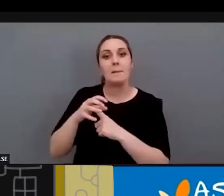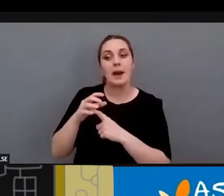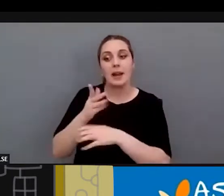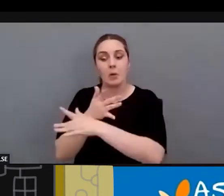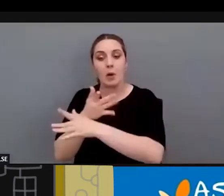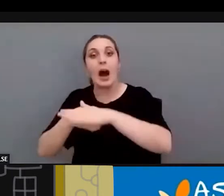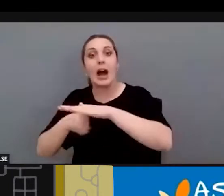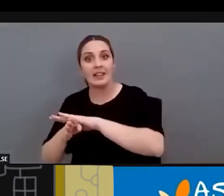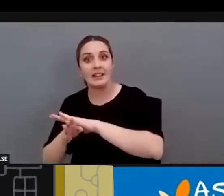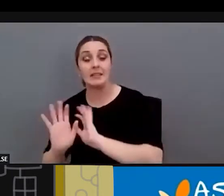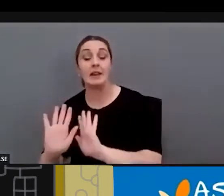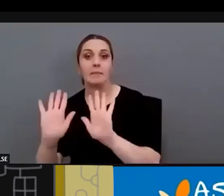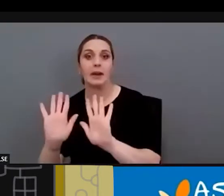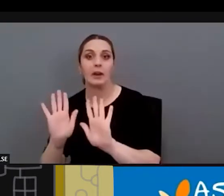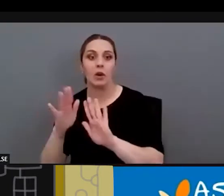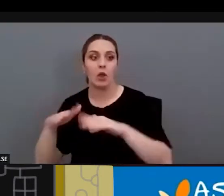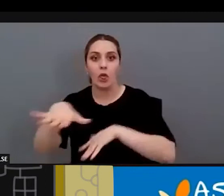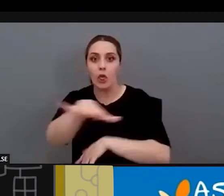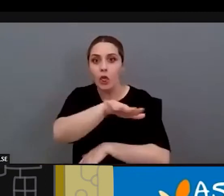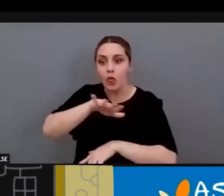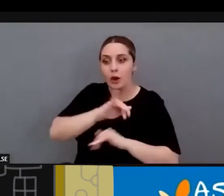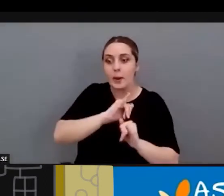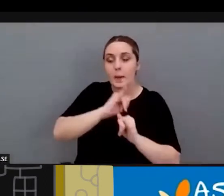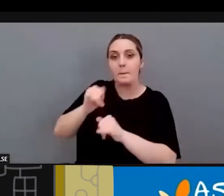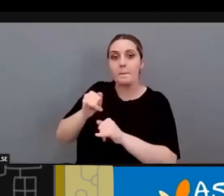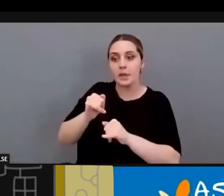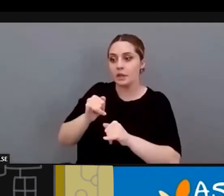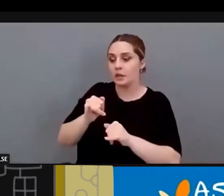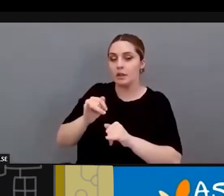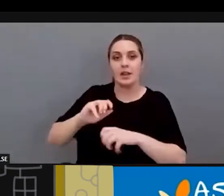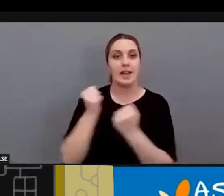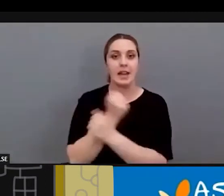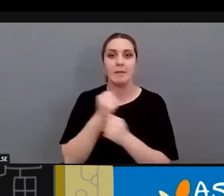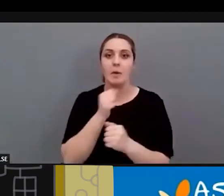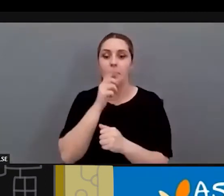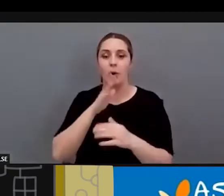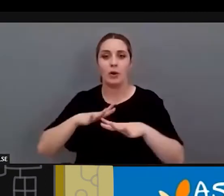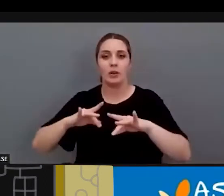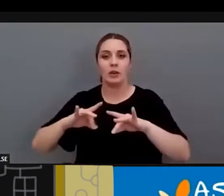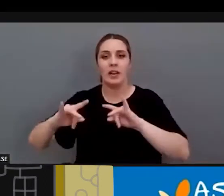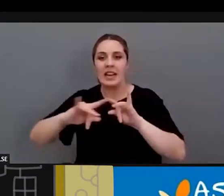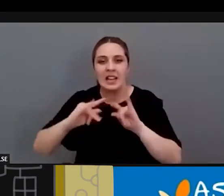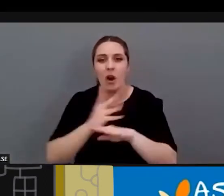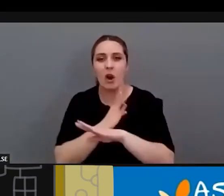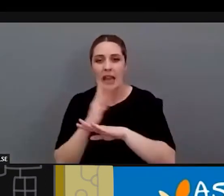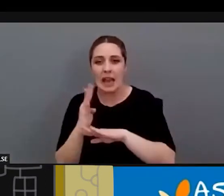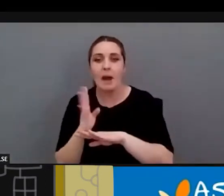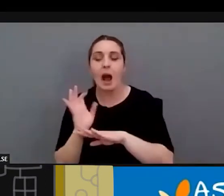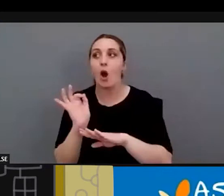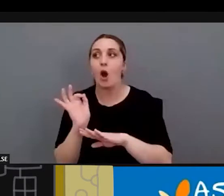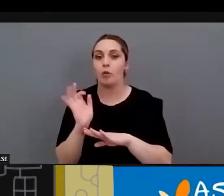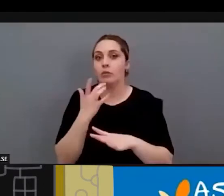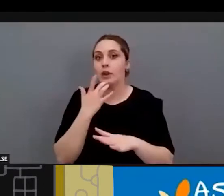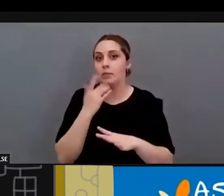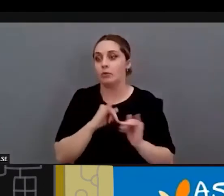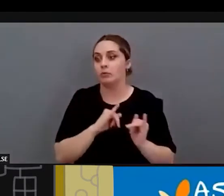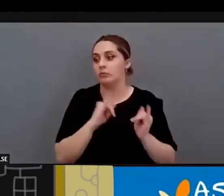pero es que el terreno no le permite llegar porque es arenilla o porque es hierba o por lo que sea. O cuando los